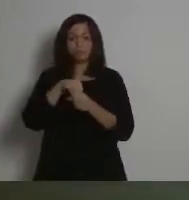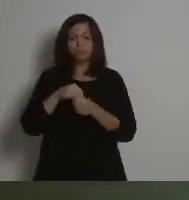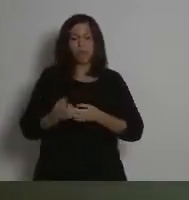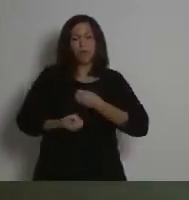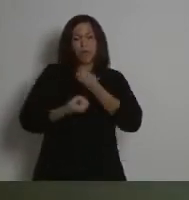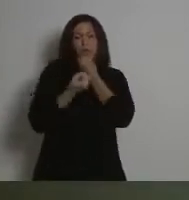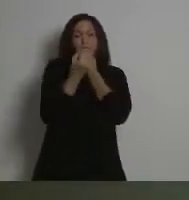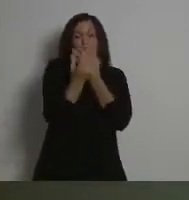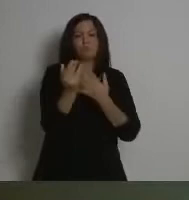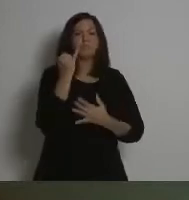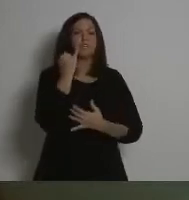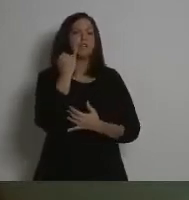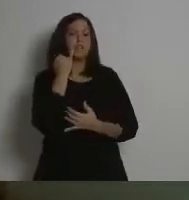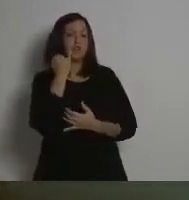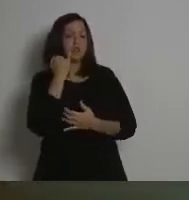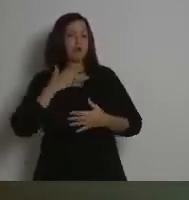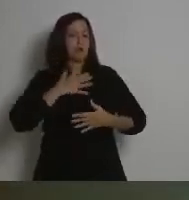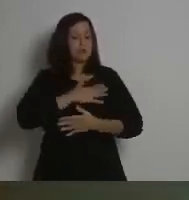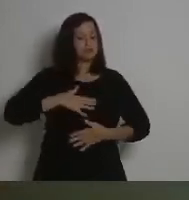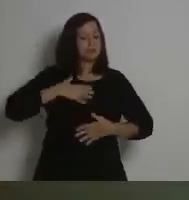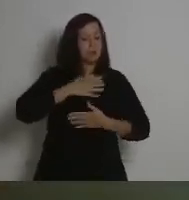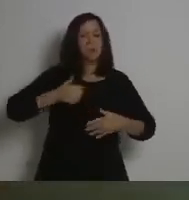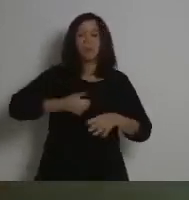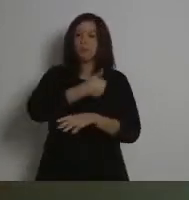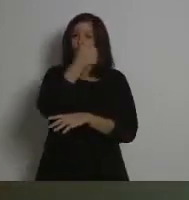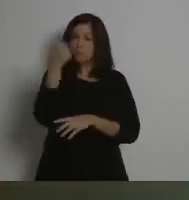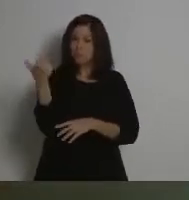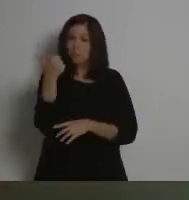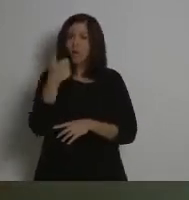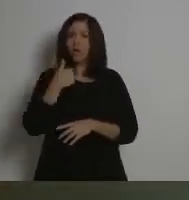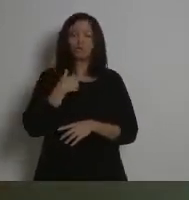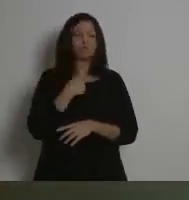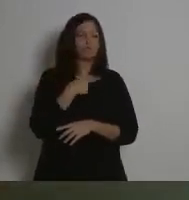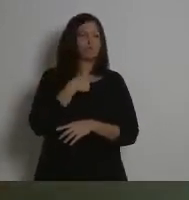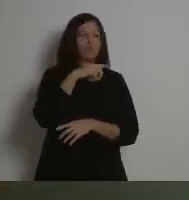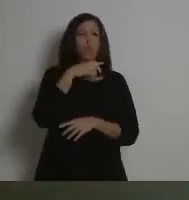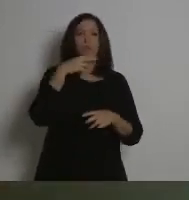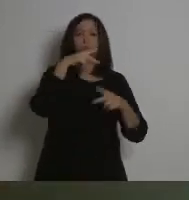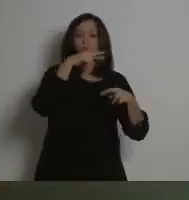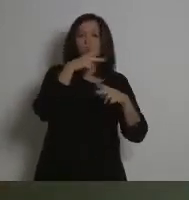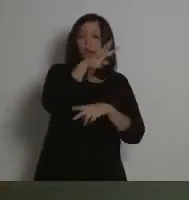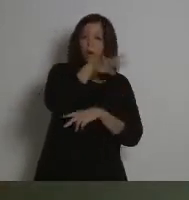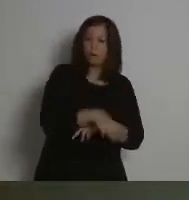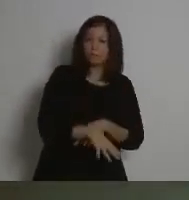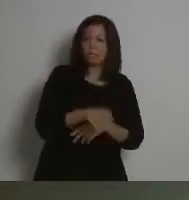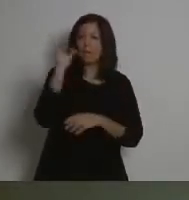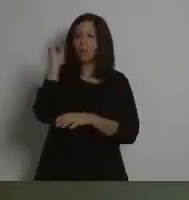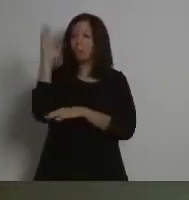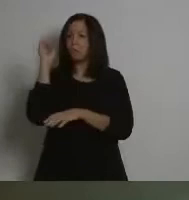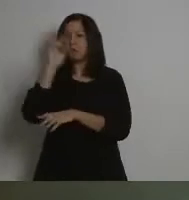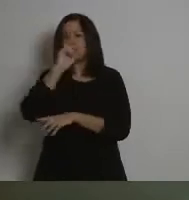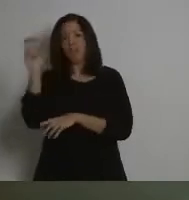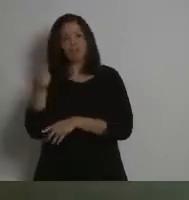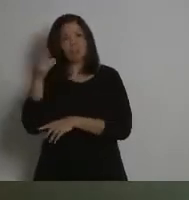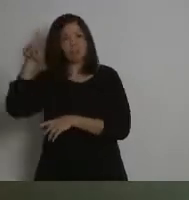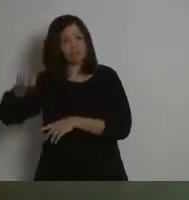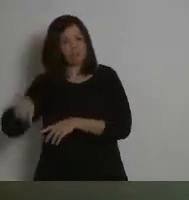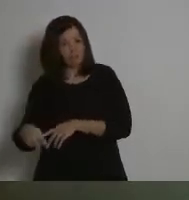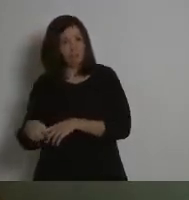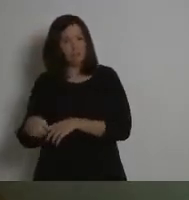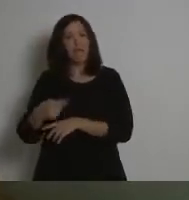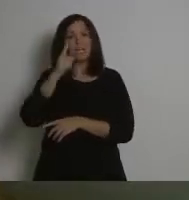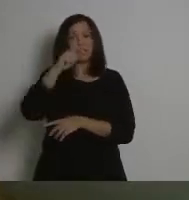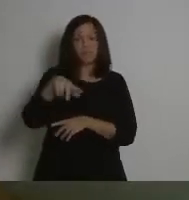cómodos. Ya veis que en mi caso yo hablo en catalán, otros ponentes también. Bien, tendréis la traducción